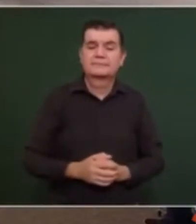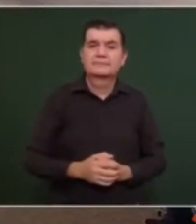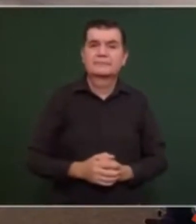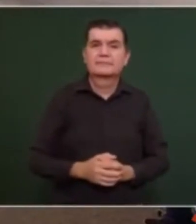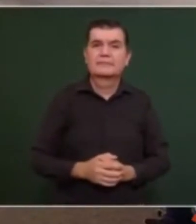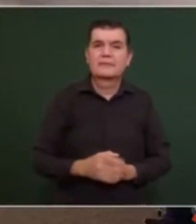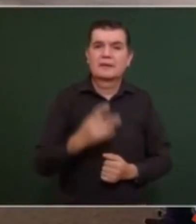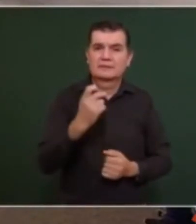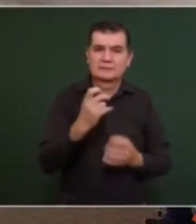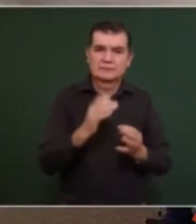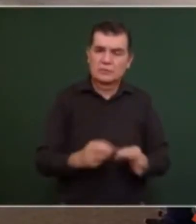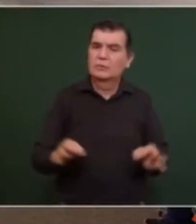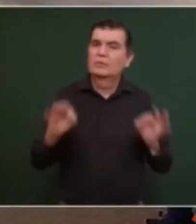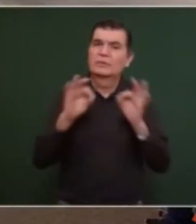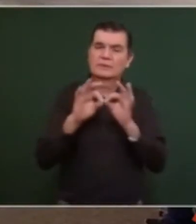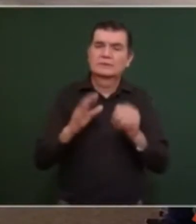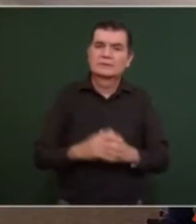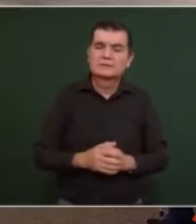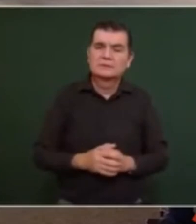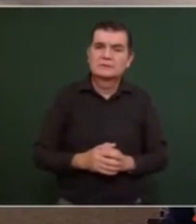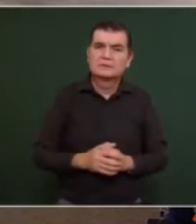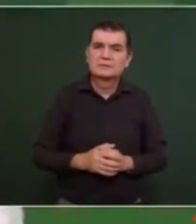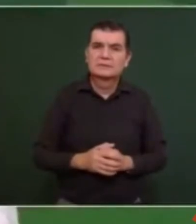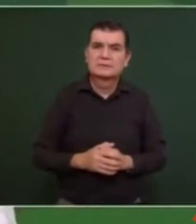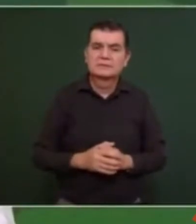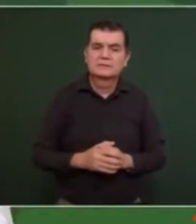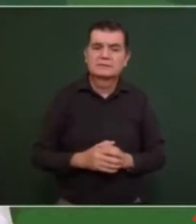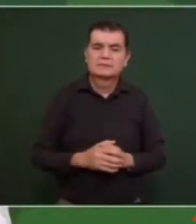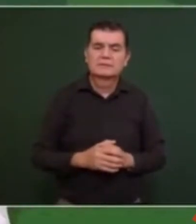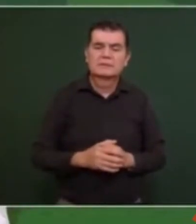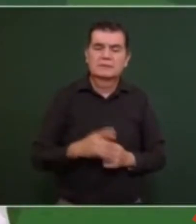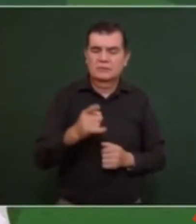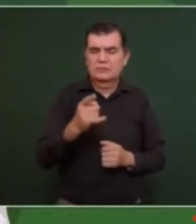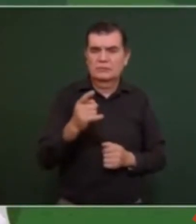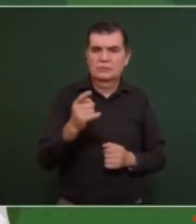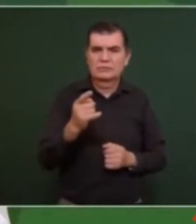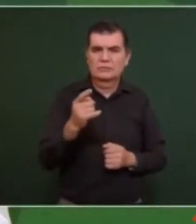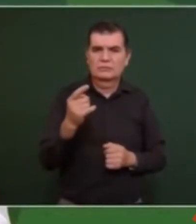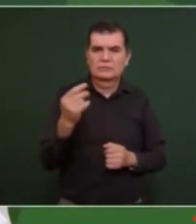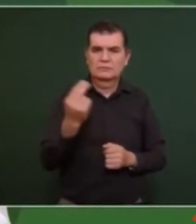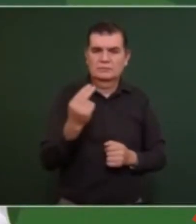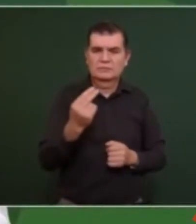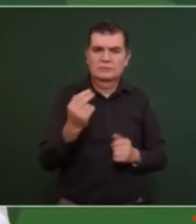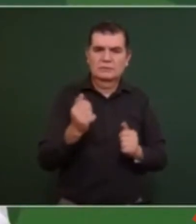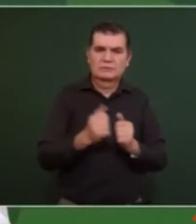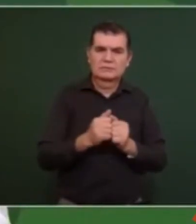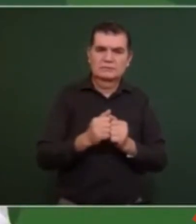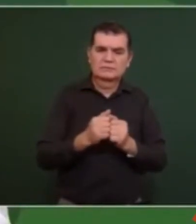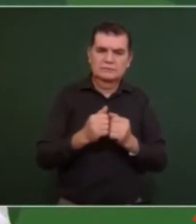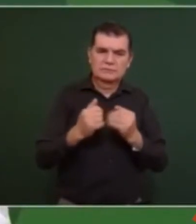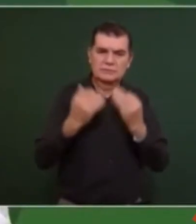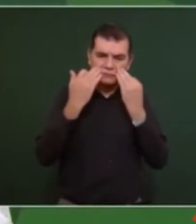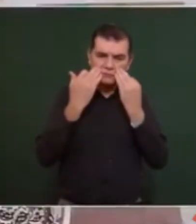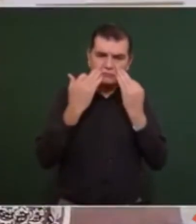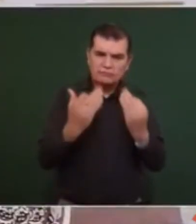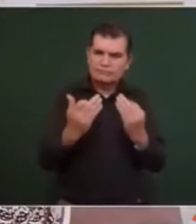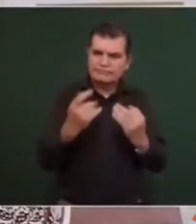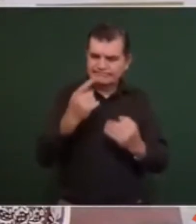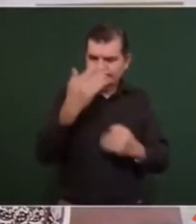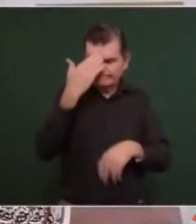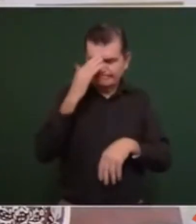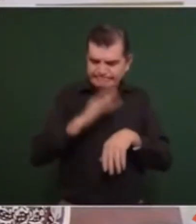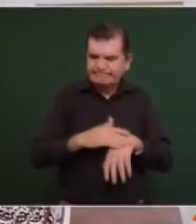importante que lo tengamos presente no vamos